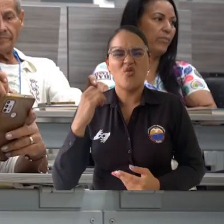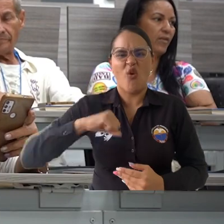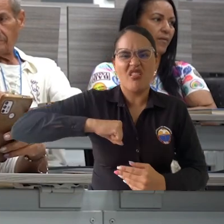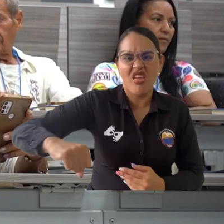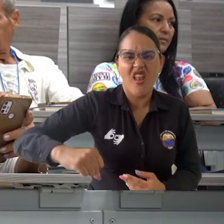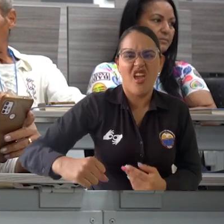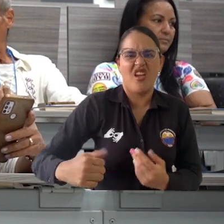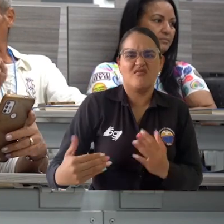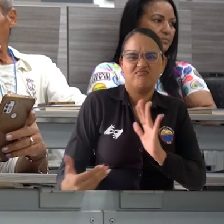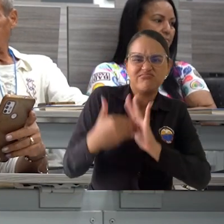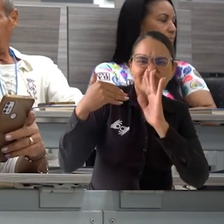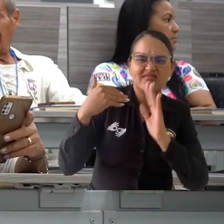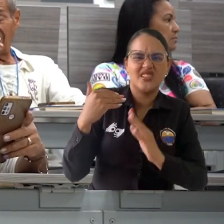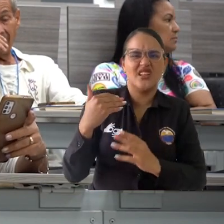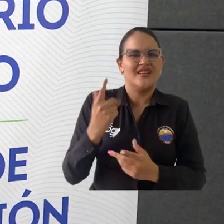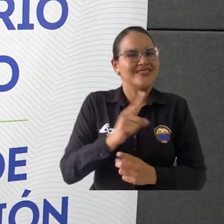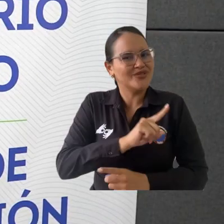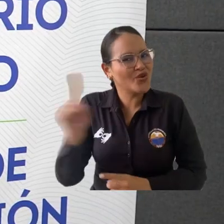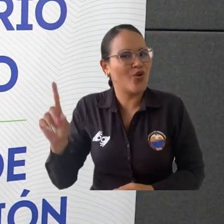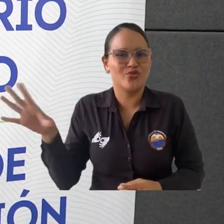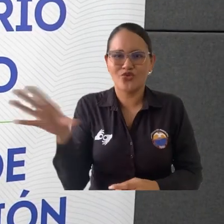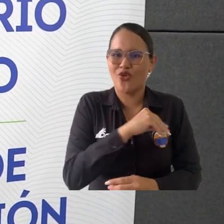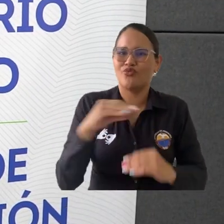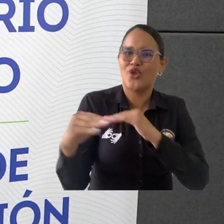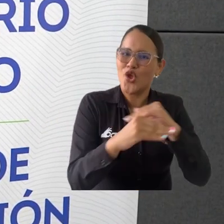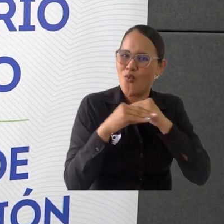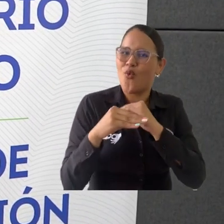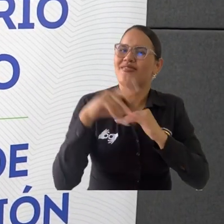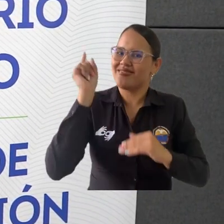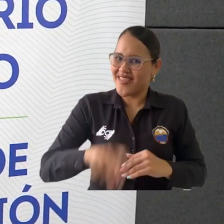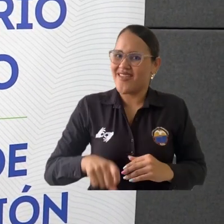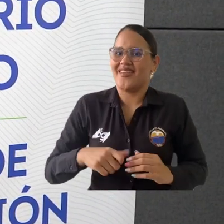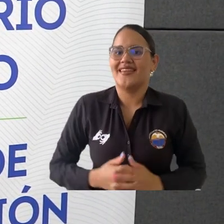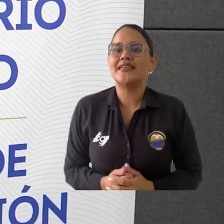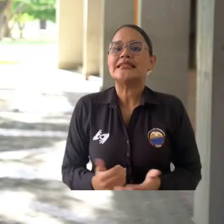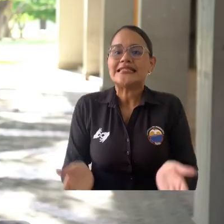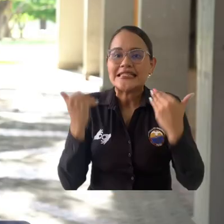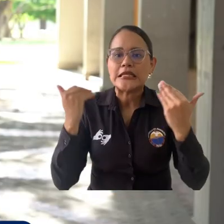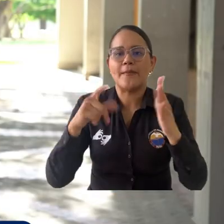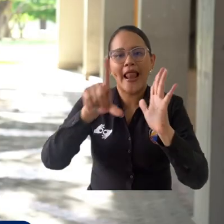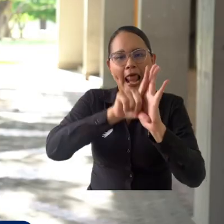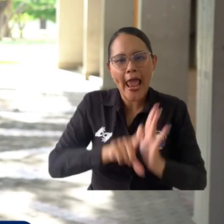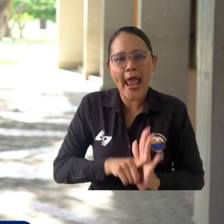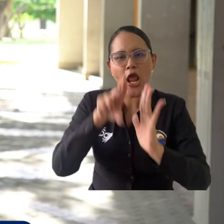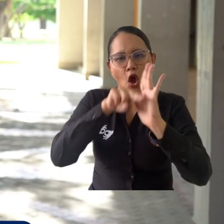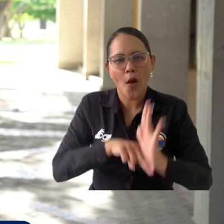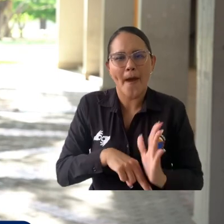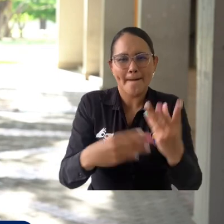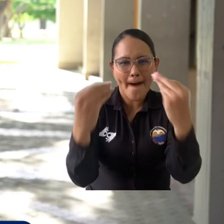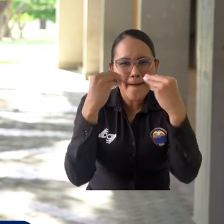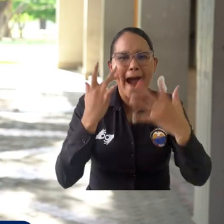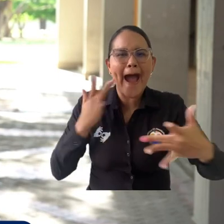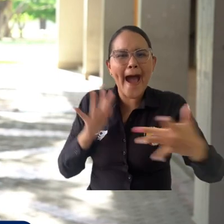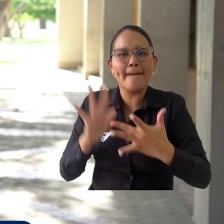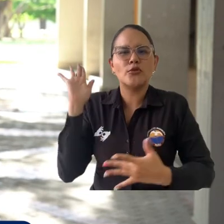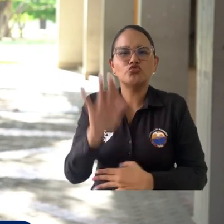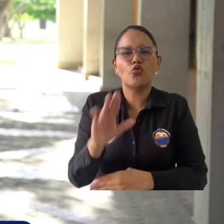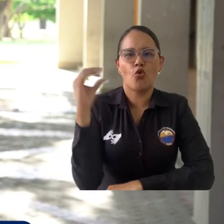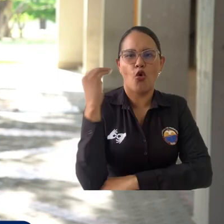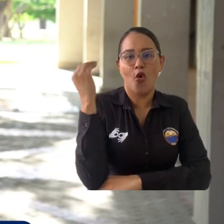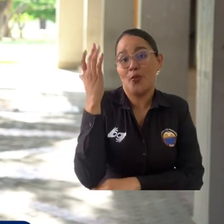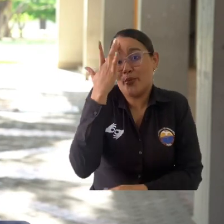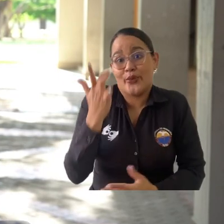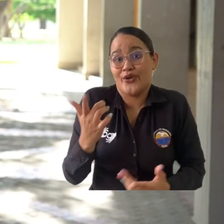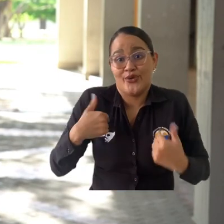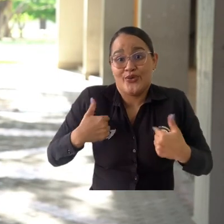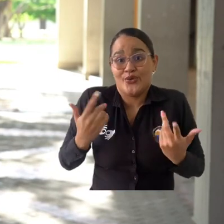no sean vulnerados nuestros derechos aquí en este país porque todos somos iguales. Donde nos están instruyendo lo que son las normas y las leyes y los estatutos